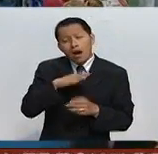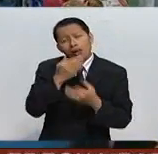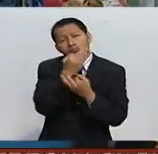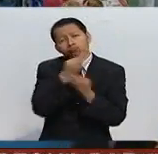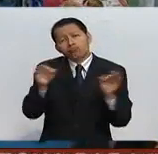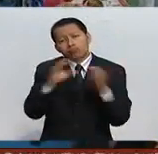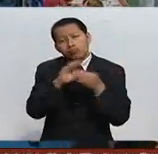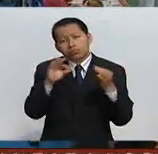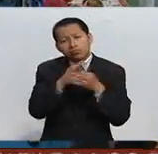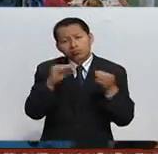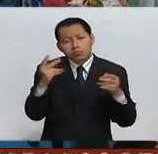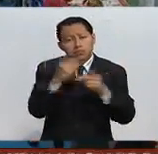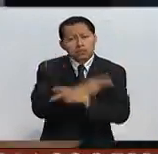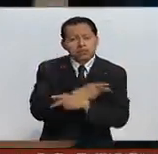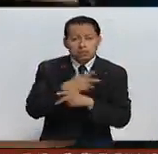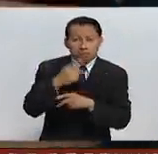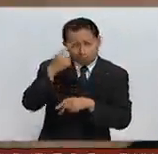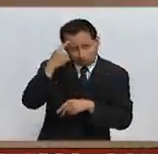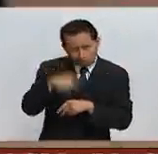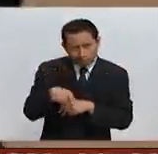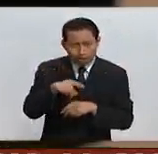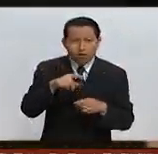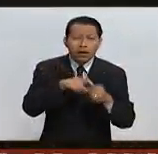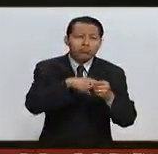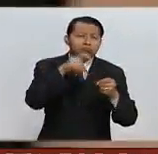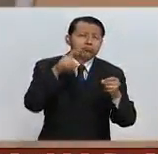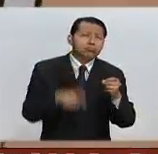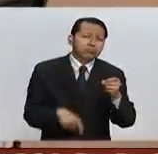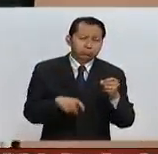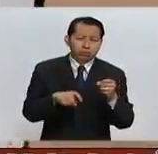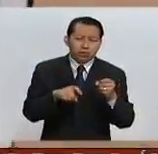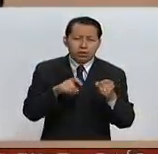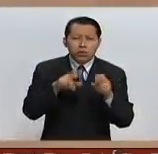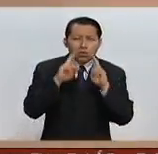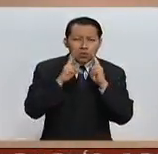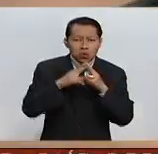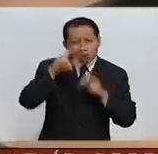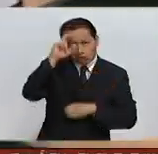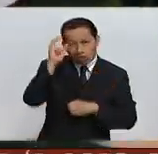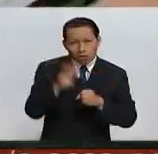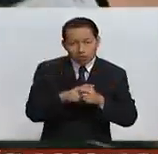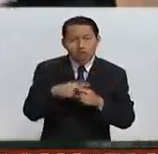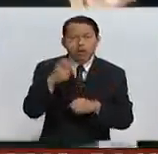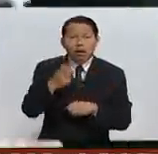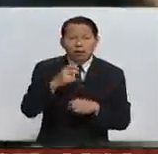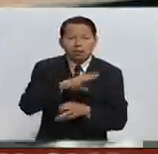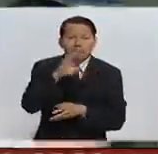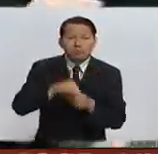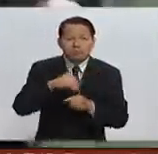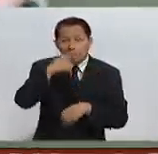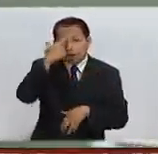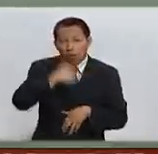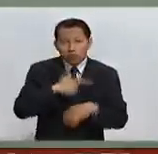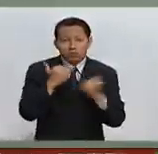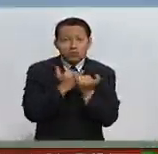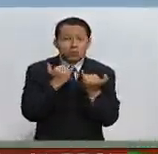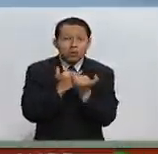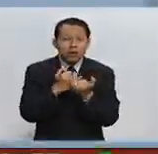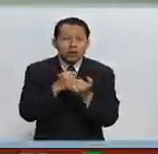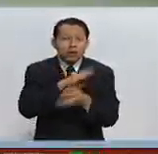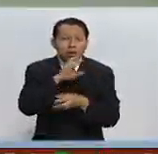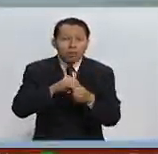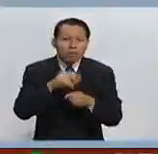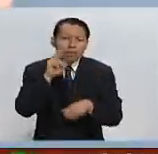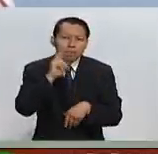dio a conocer el resultado, en favor de una salida de la Unión Europea. Y así, toda la noche estuvimos muy pendientes